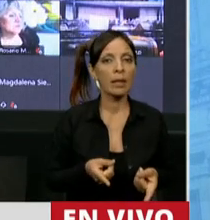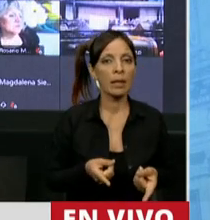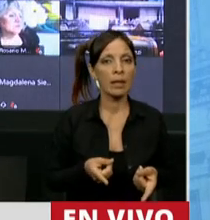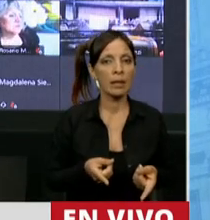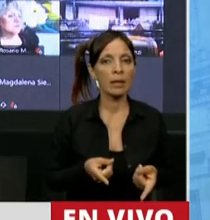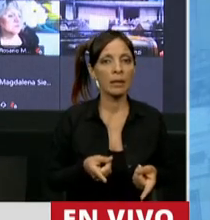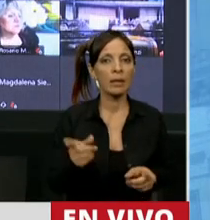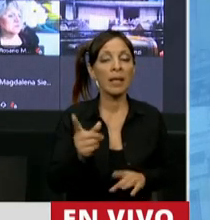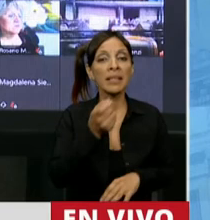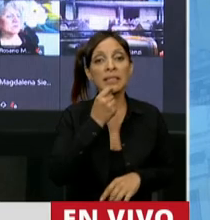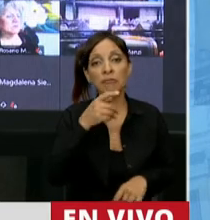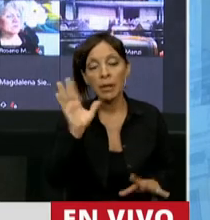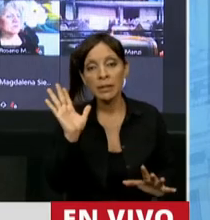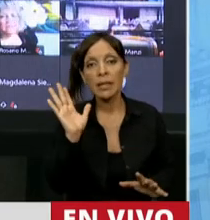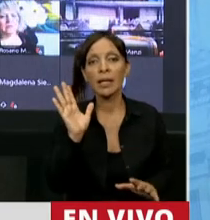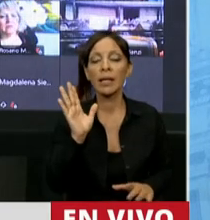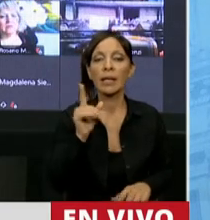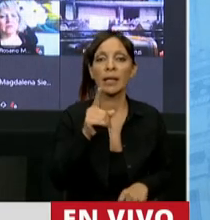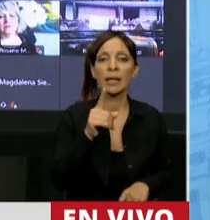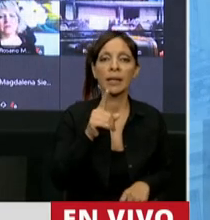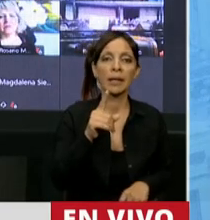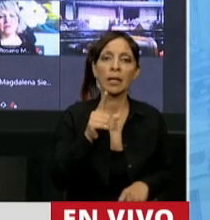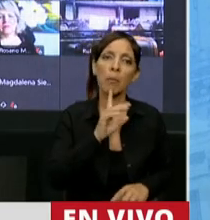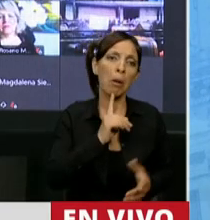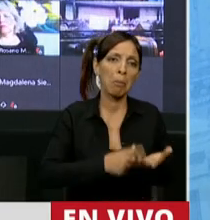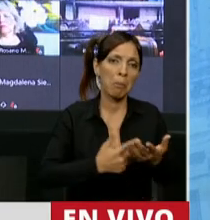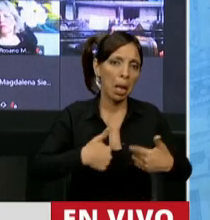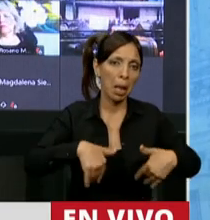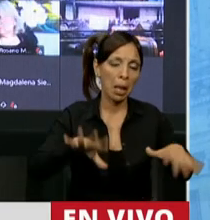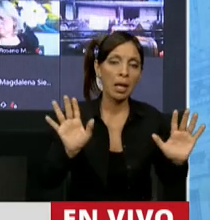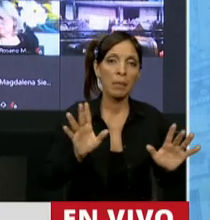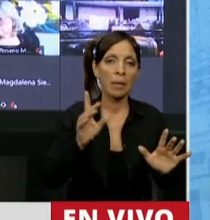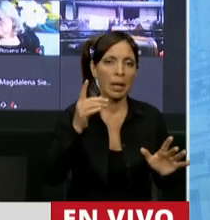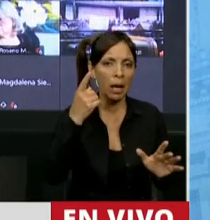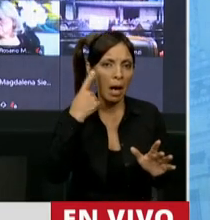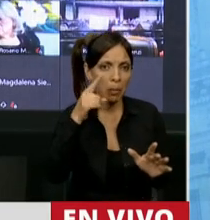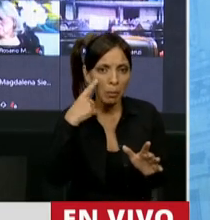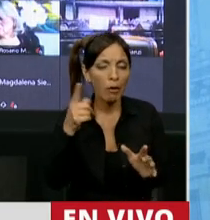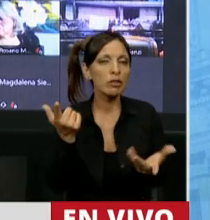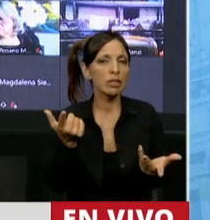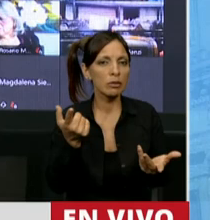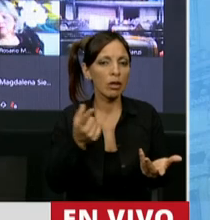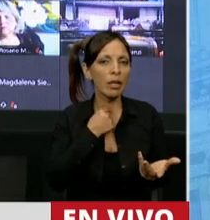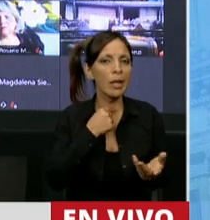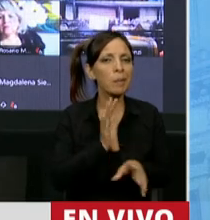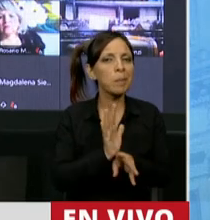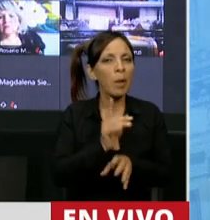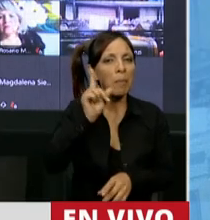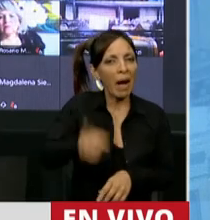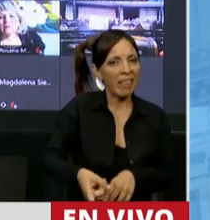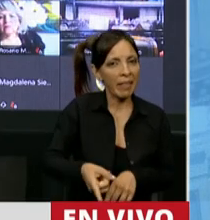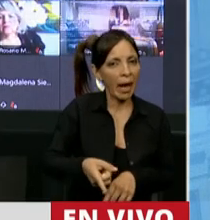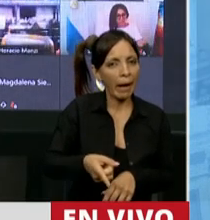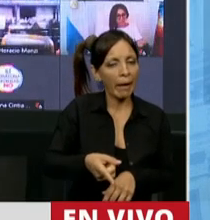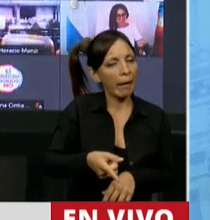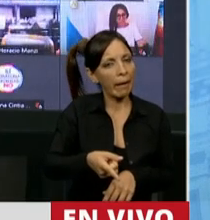aún, si existiese deliberadamente la intención de imponer de prepo